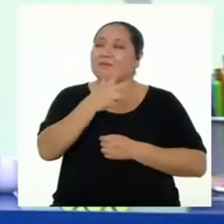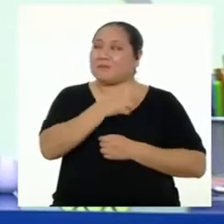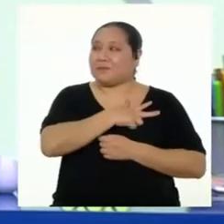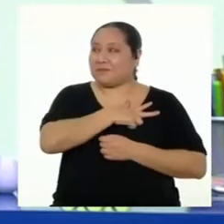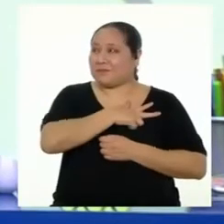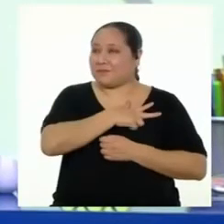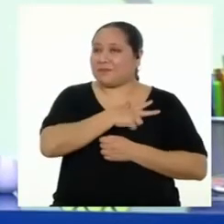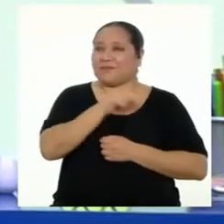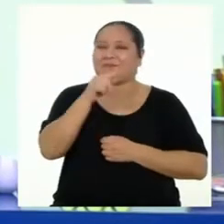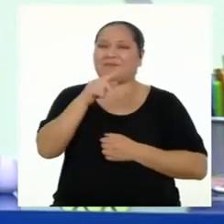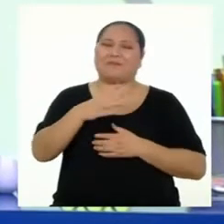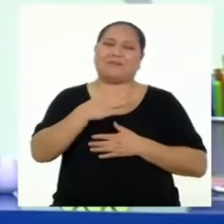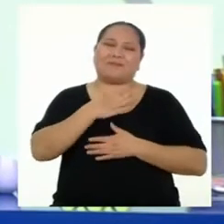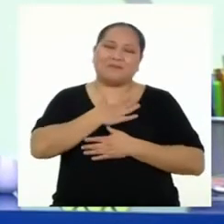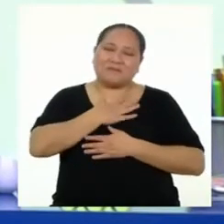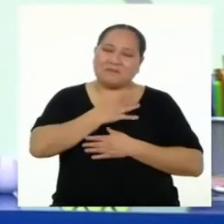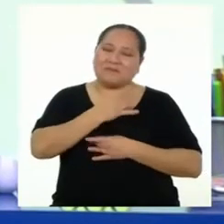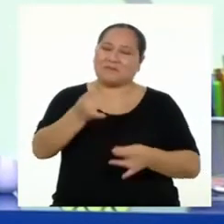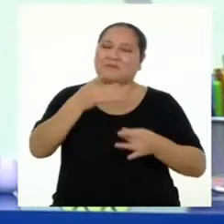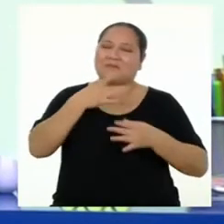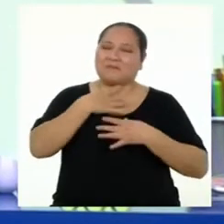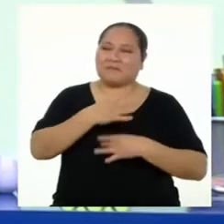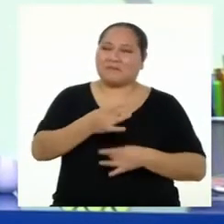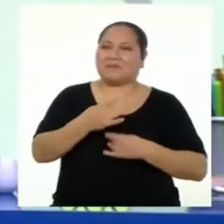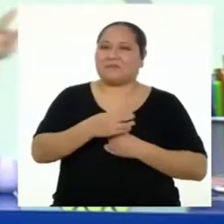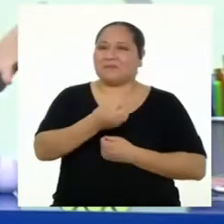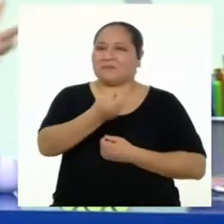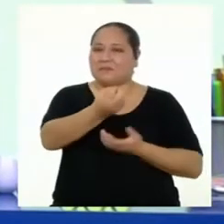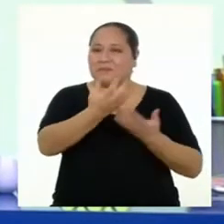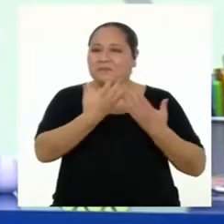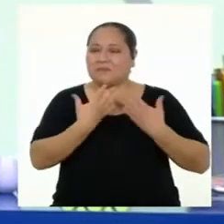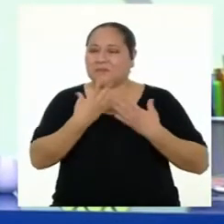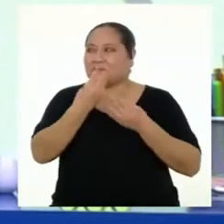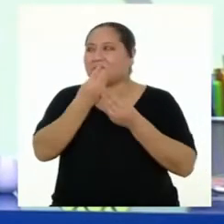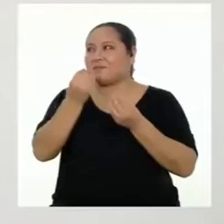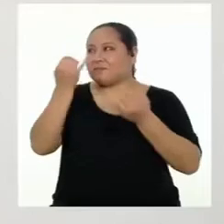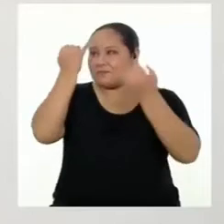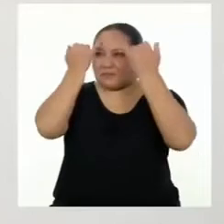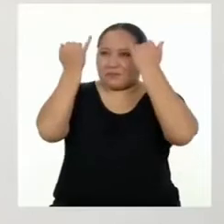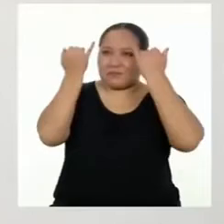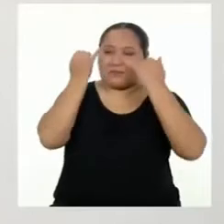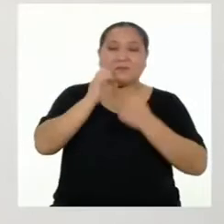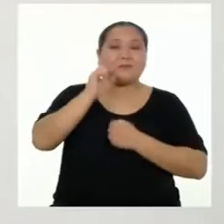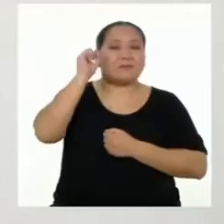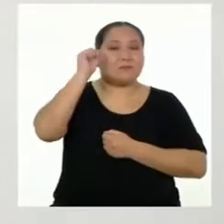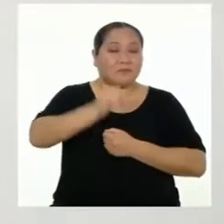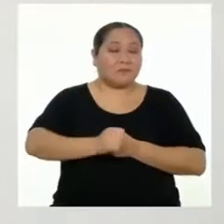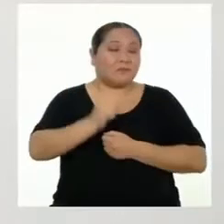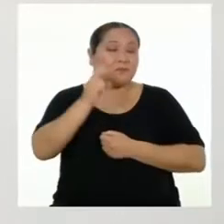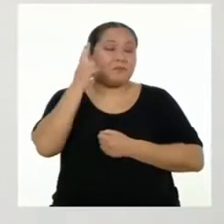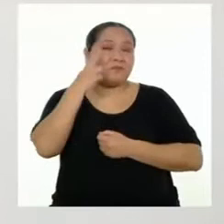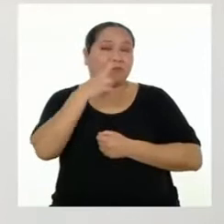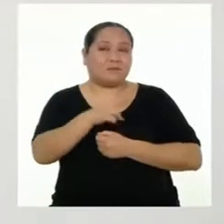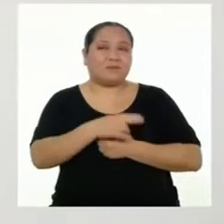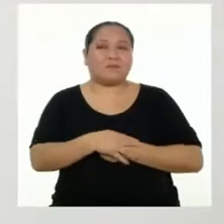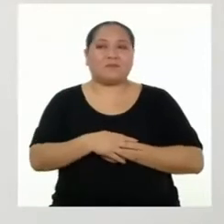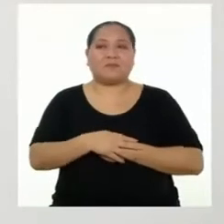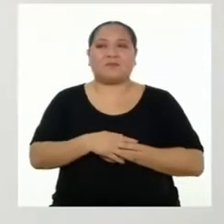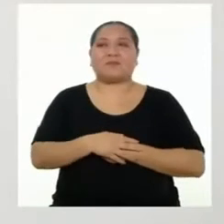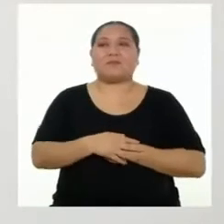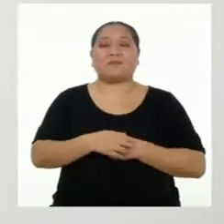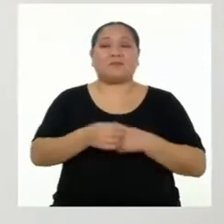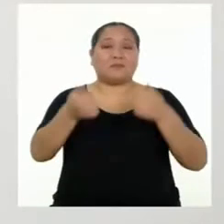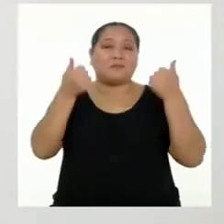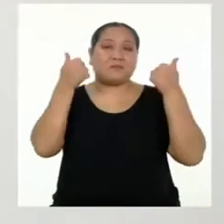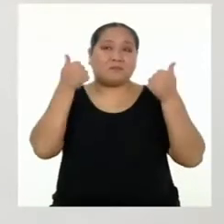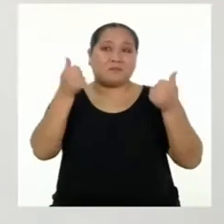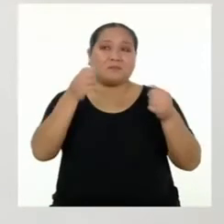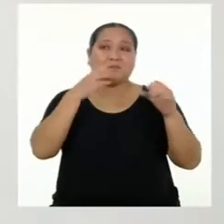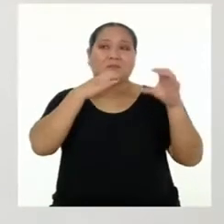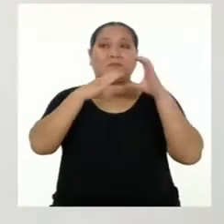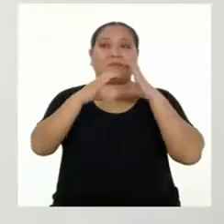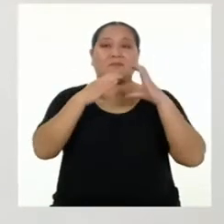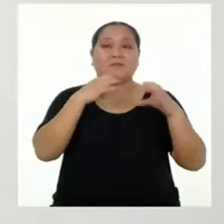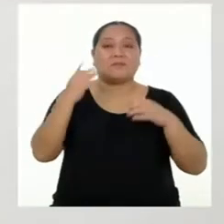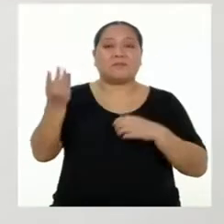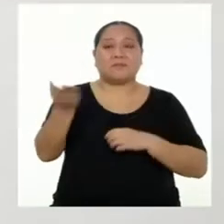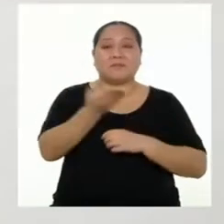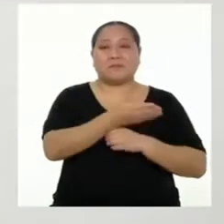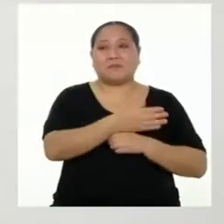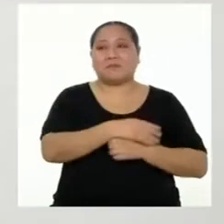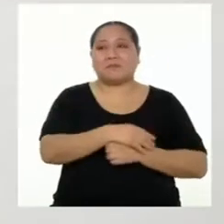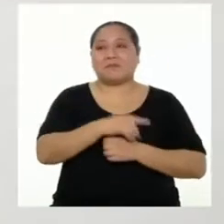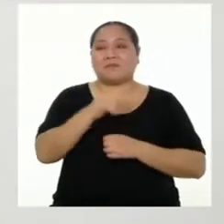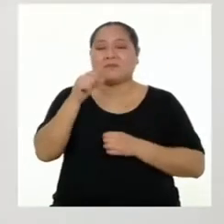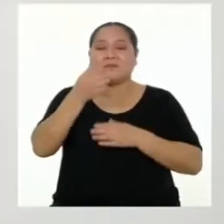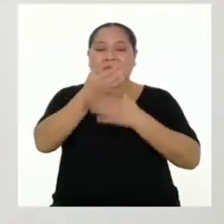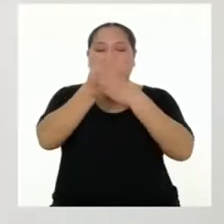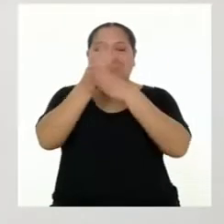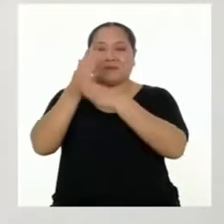secundaria. Estuvo muy interesante. Me han dado varias ideas. ¡Sí, lo vi! ¡Qué bueno que hayas conversado con ellas y ellos